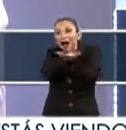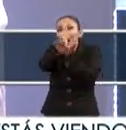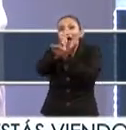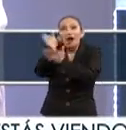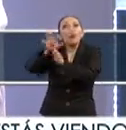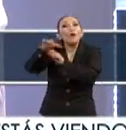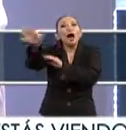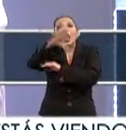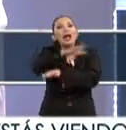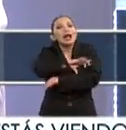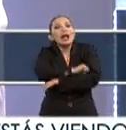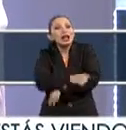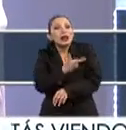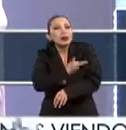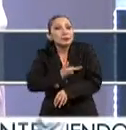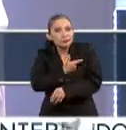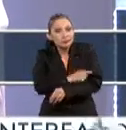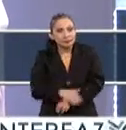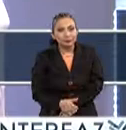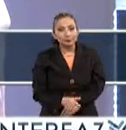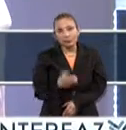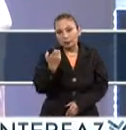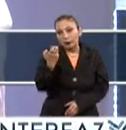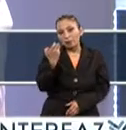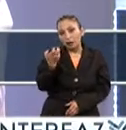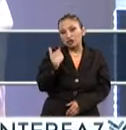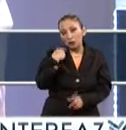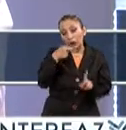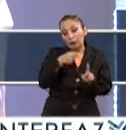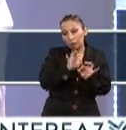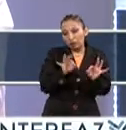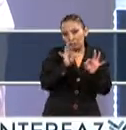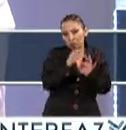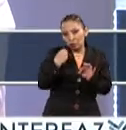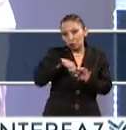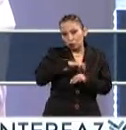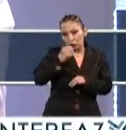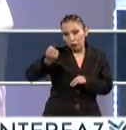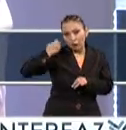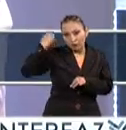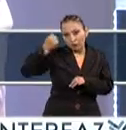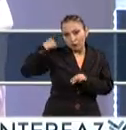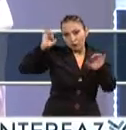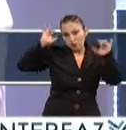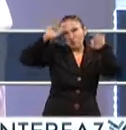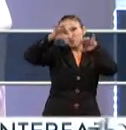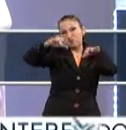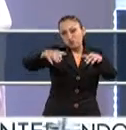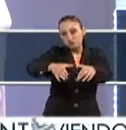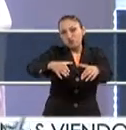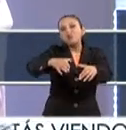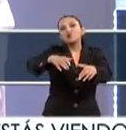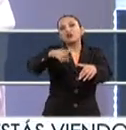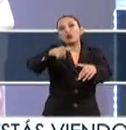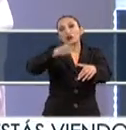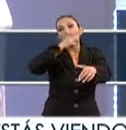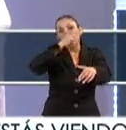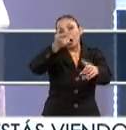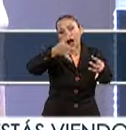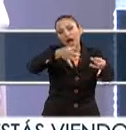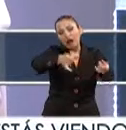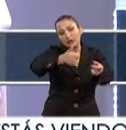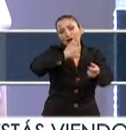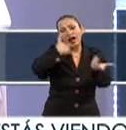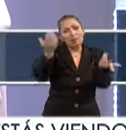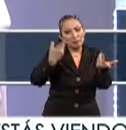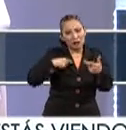sobre todo la vocación estudiantil. Entonces, esa es una parte central, independientemente, reitero, de la calidad